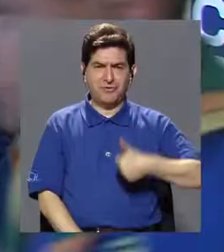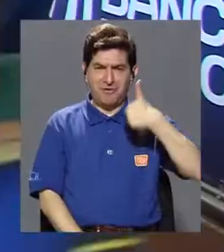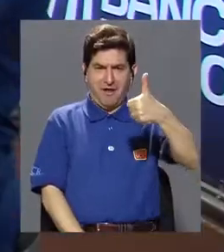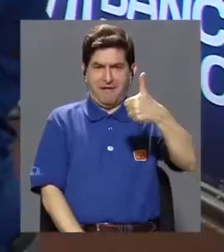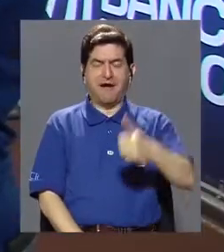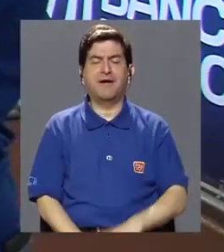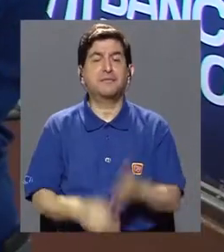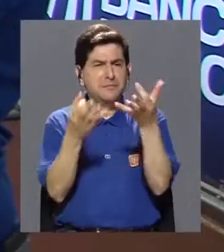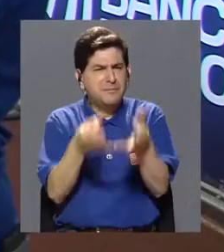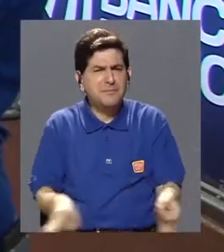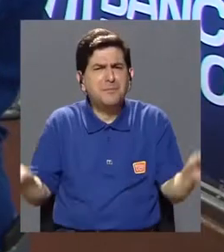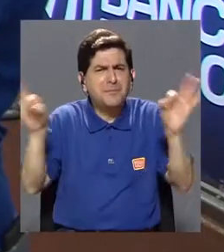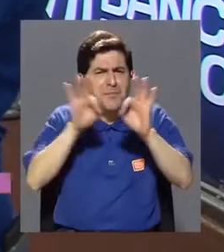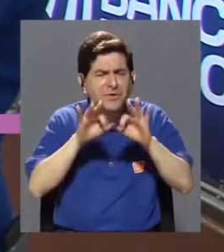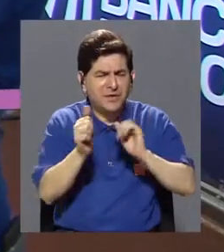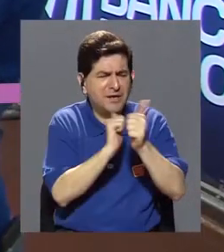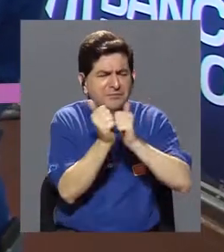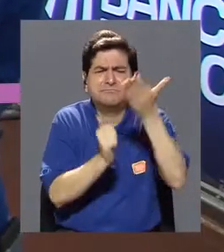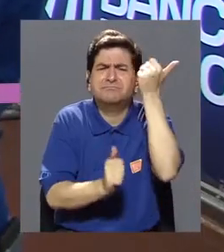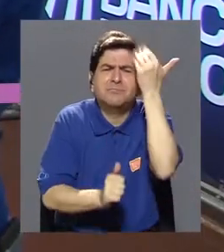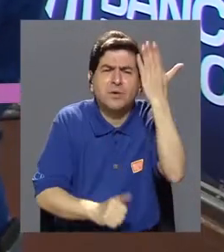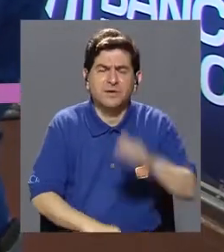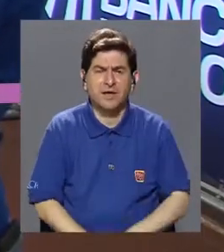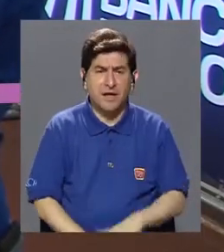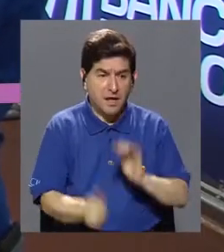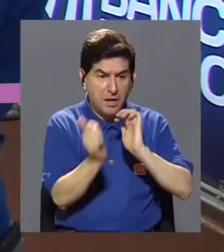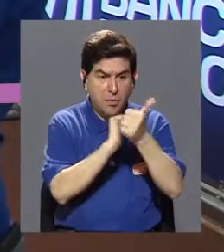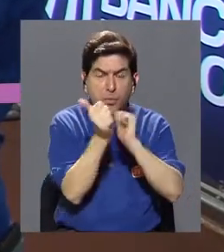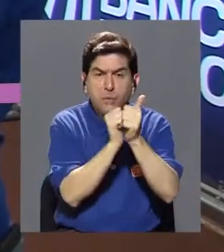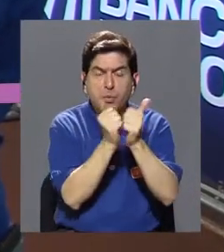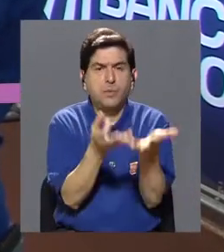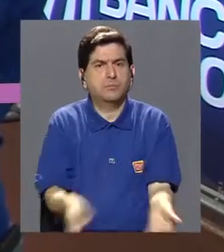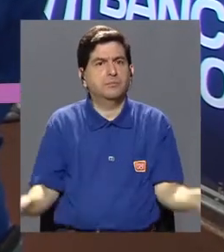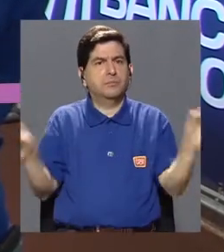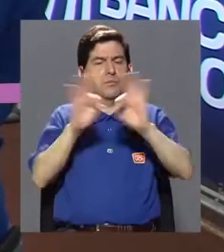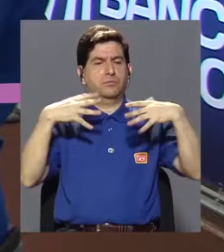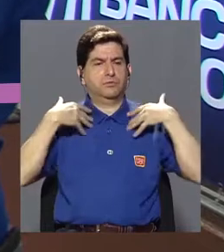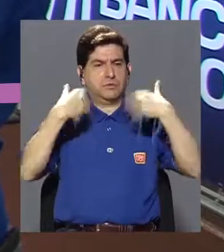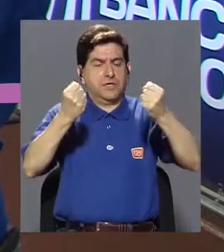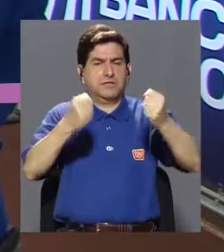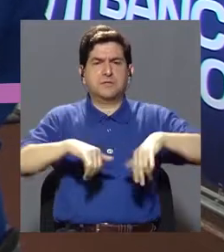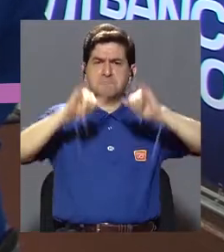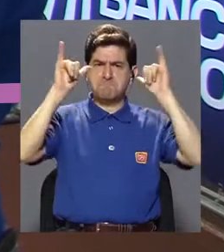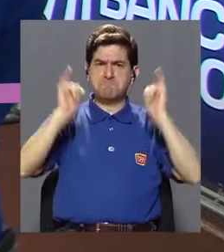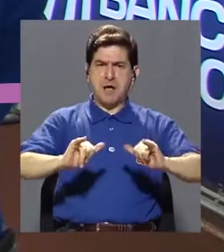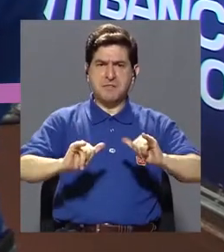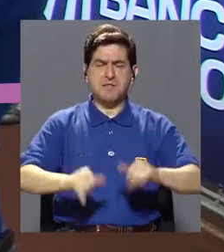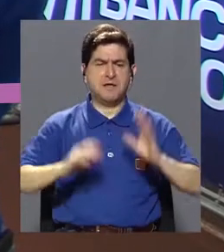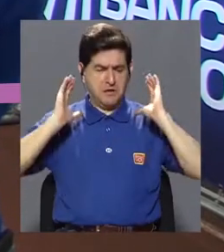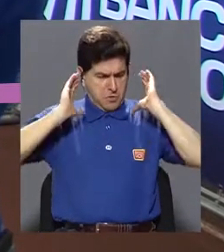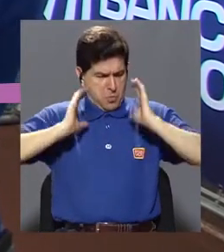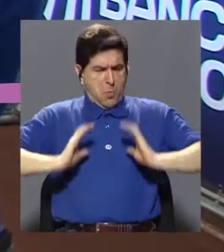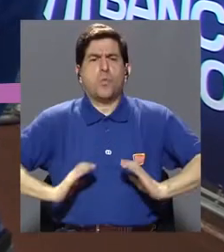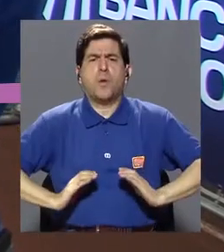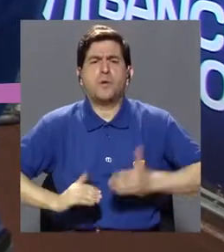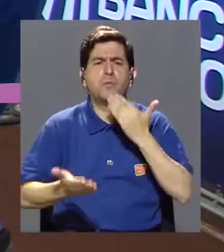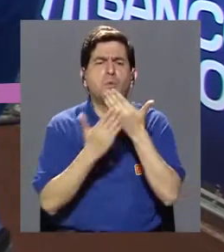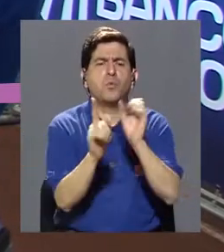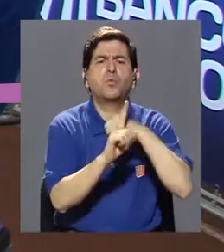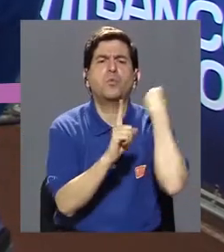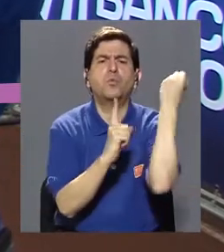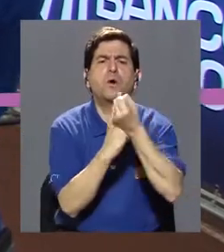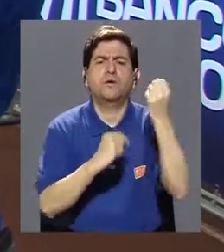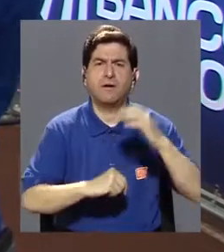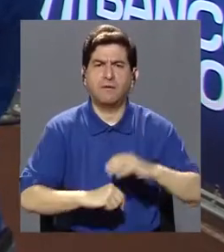ejercicio. El ejercicio es importante para la salud porque mantiene el cuerpo en buenas condiciones, también